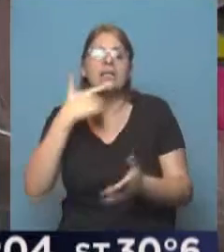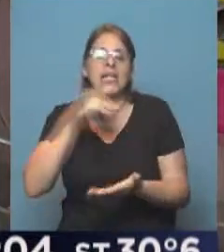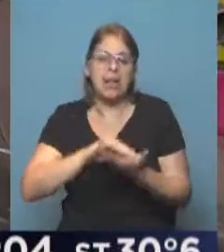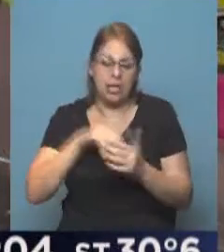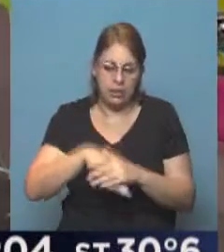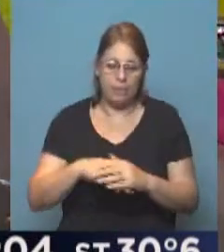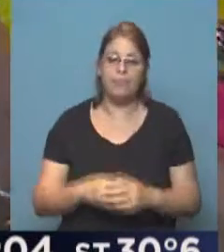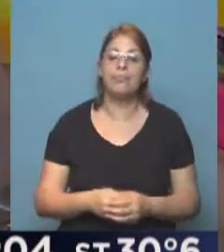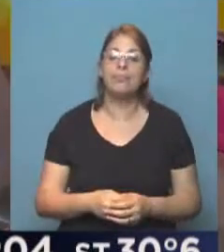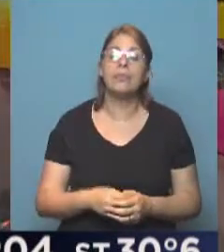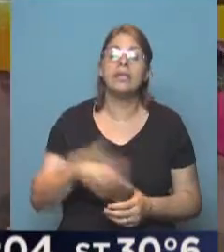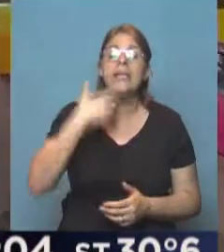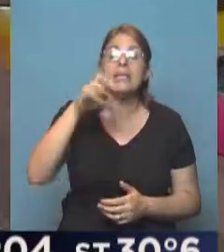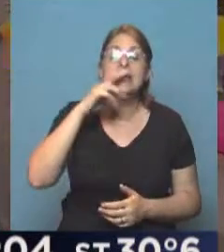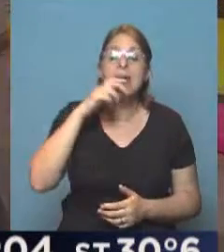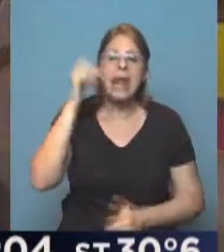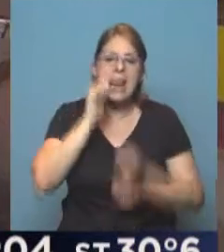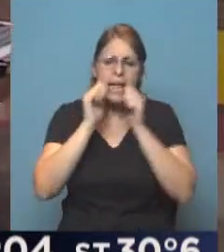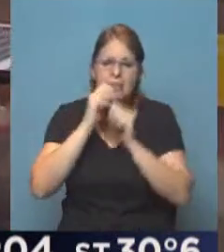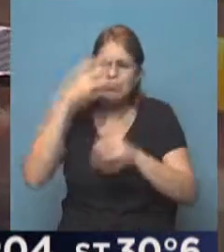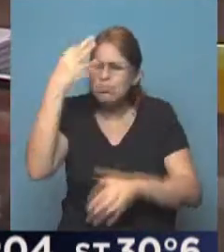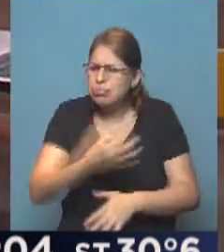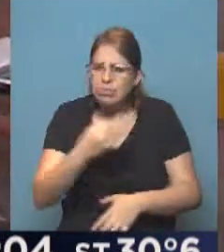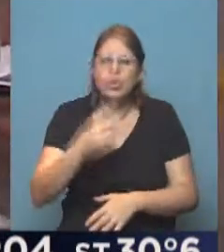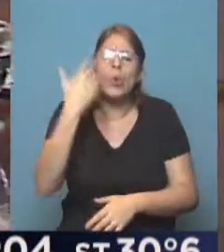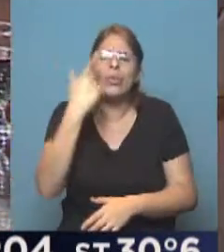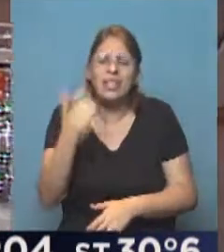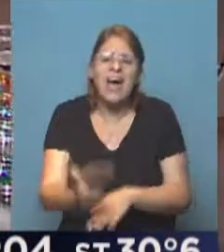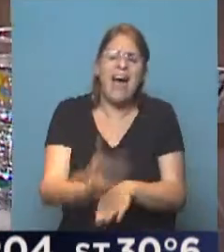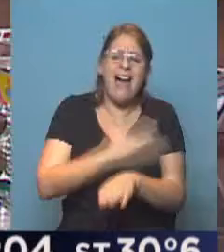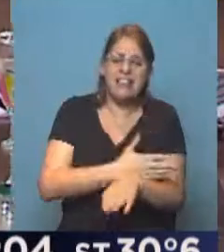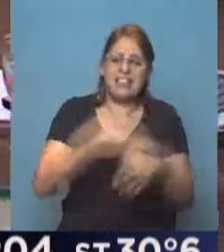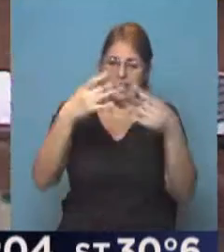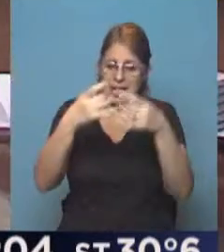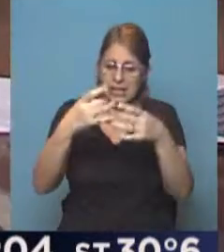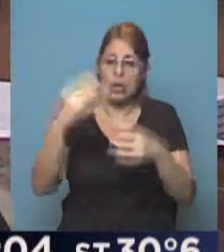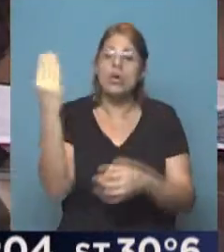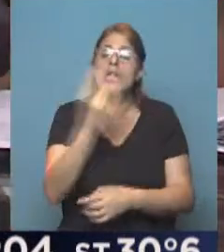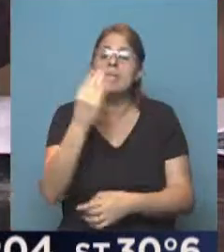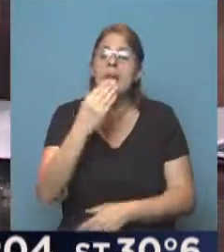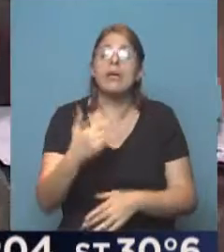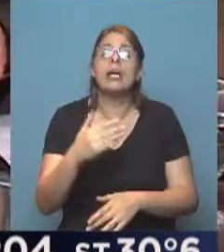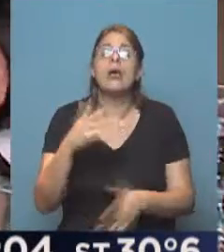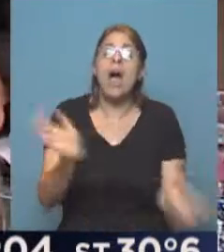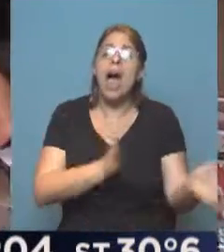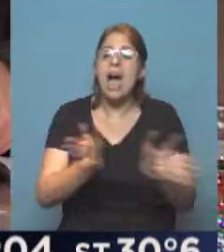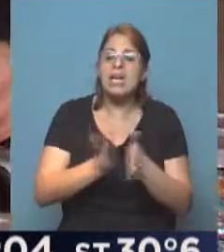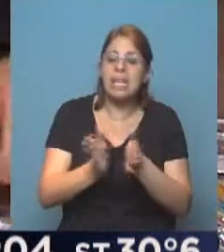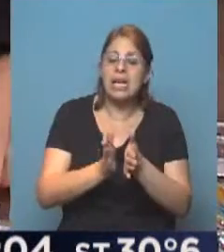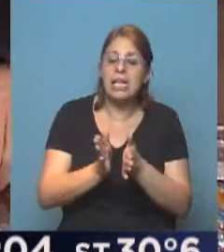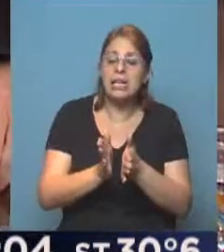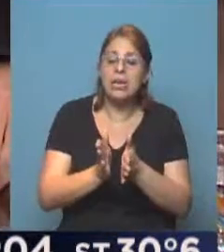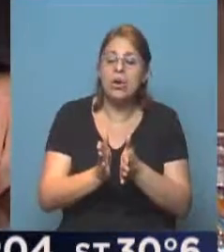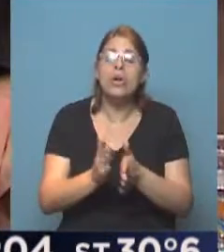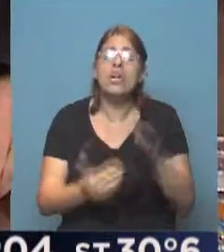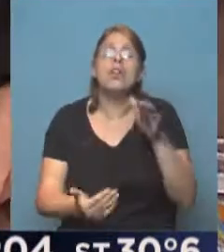Se lesionó Sara justo un día antes del Superclásico River Boca, Gastón. Así es, este sábado el titular arquero de Boca, pero todos